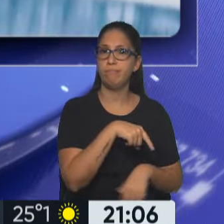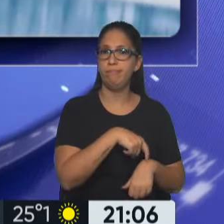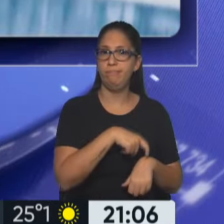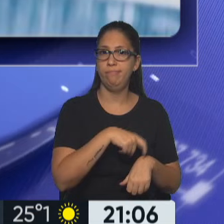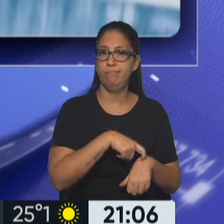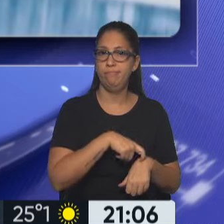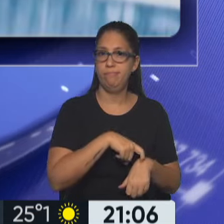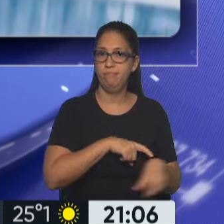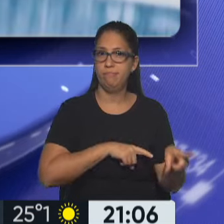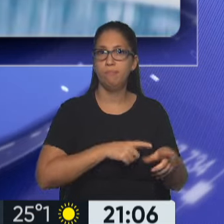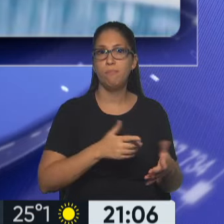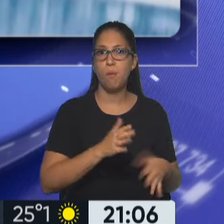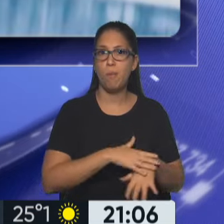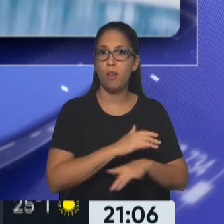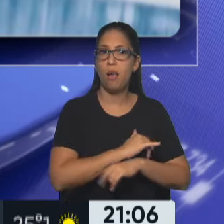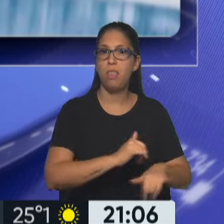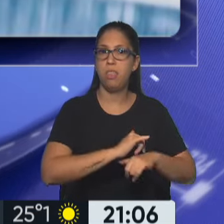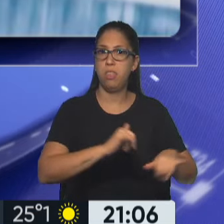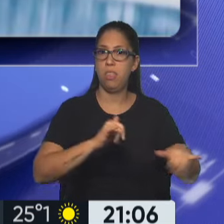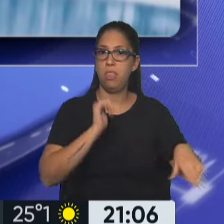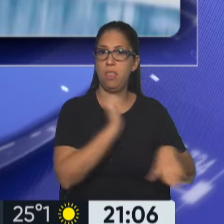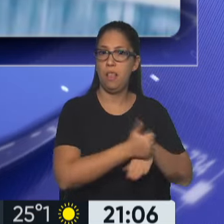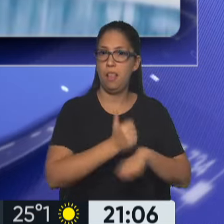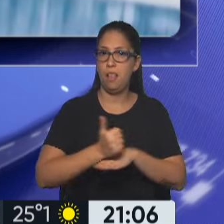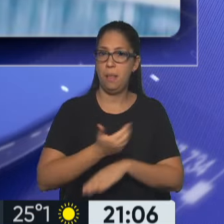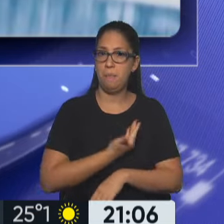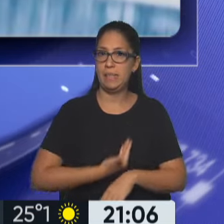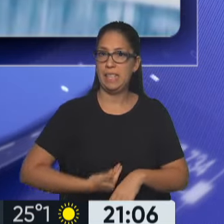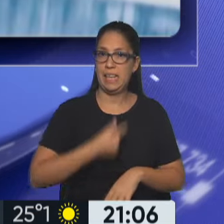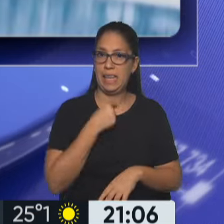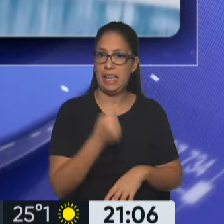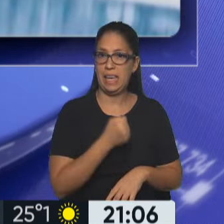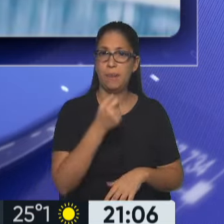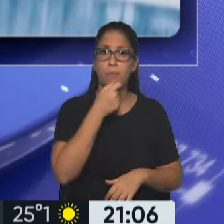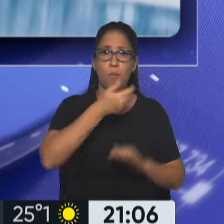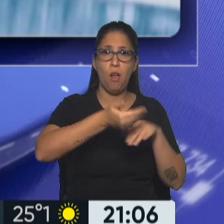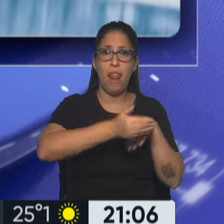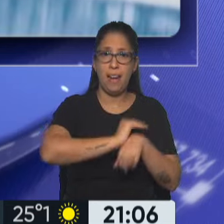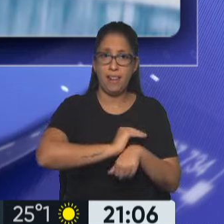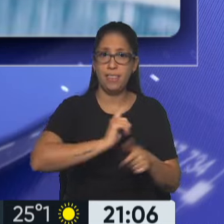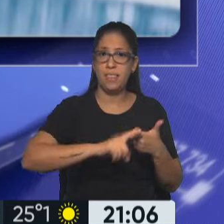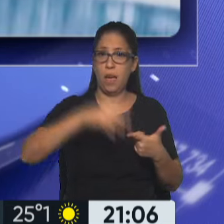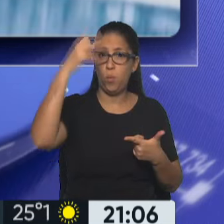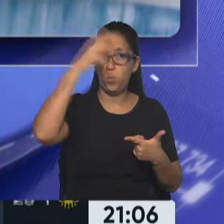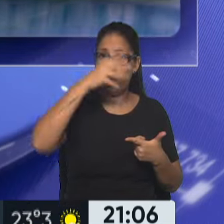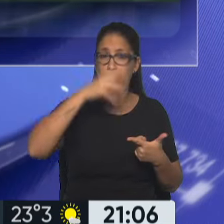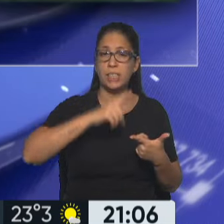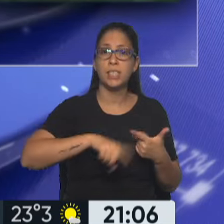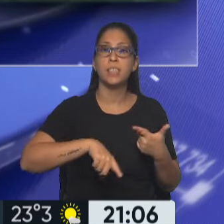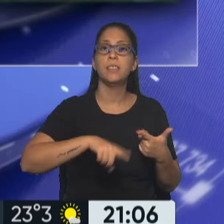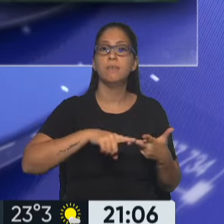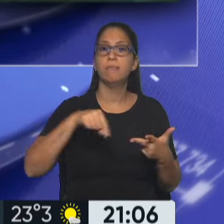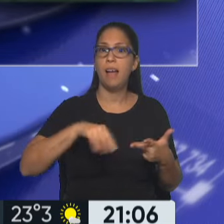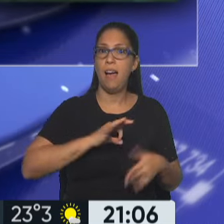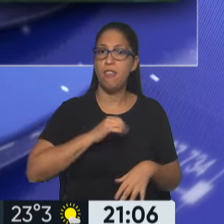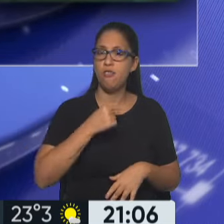carrera presidencial, desfilaron por el escenario todos los candidatos, Horacio Rodríguez Larreta, Patricia Ulrich, y este año